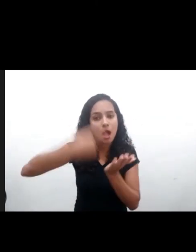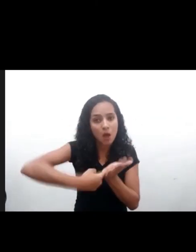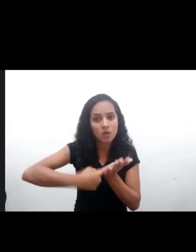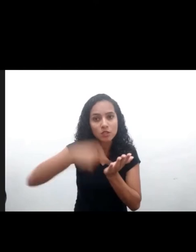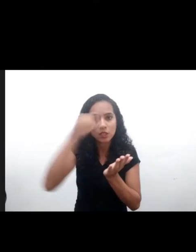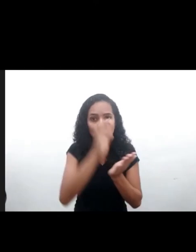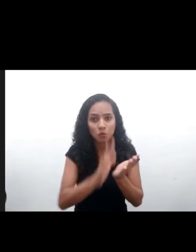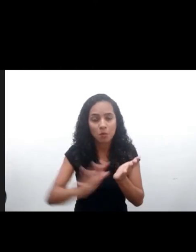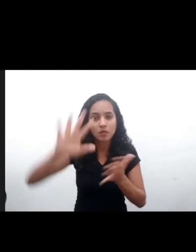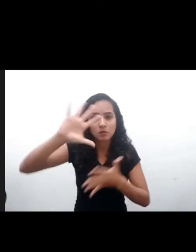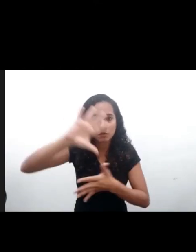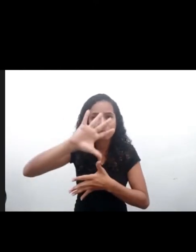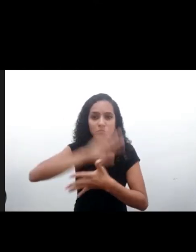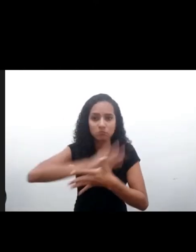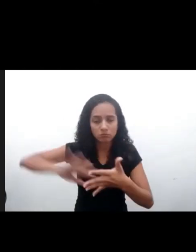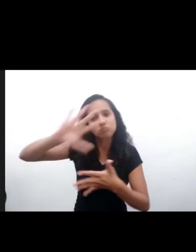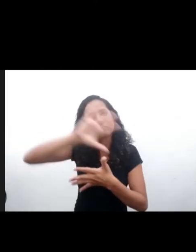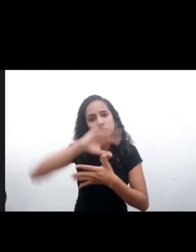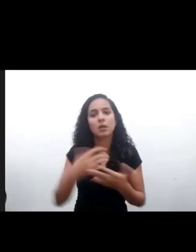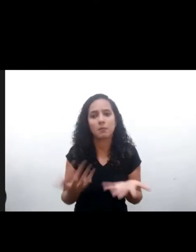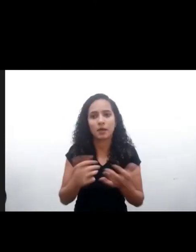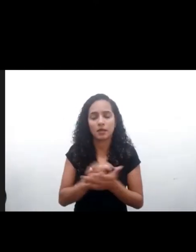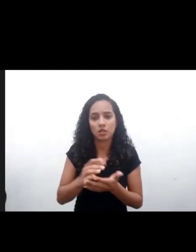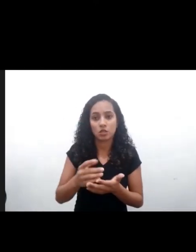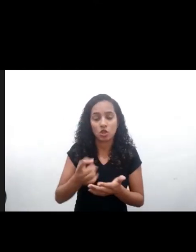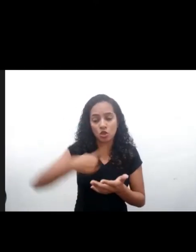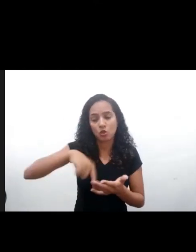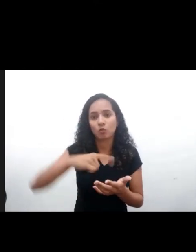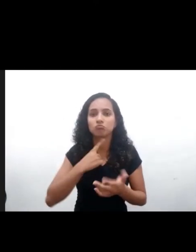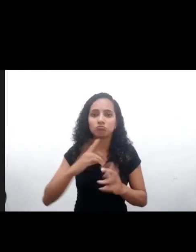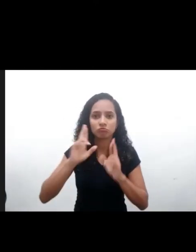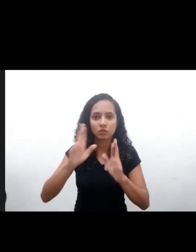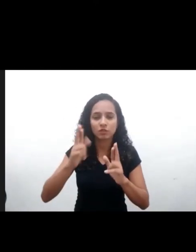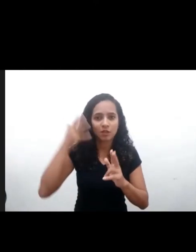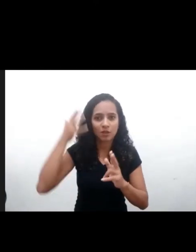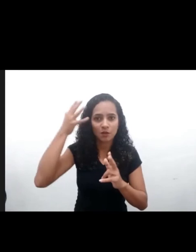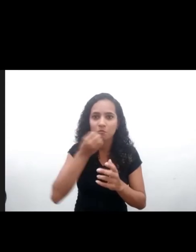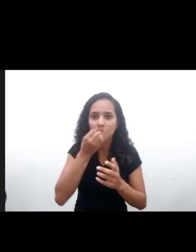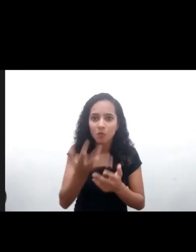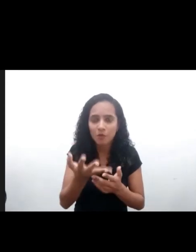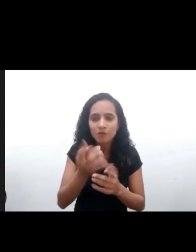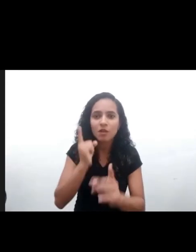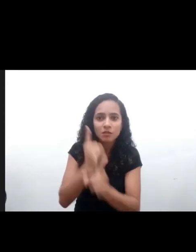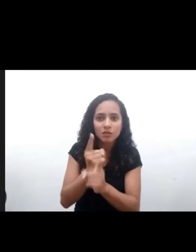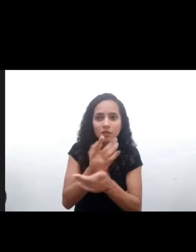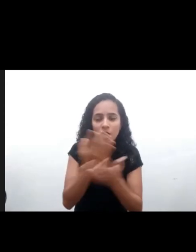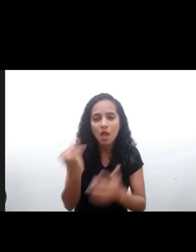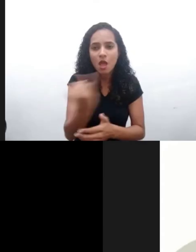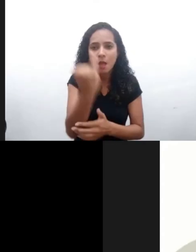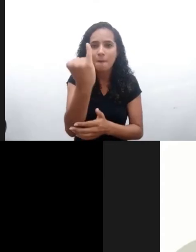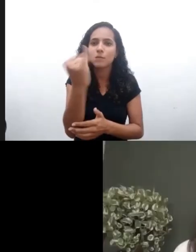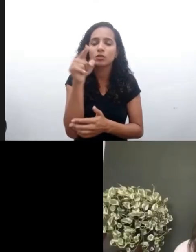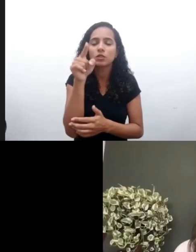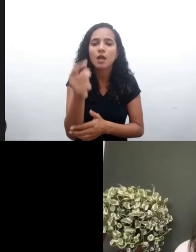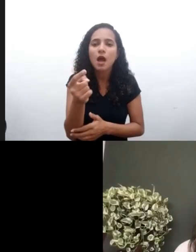agenda pública en Brasil y en Latinoamérica. Así que les deseamos un excelente evento y que este sea un encuentro fundamental